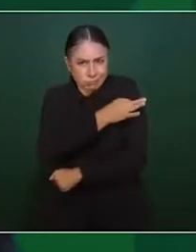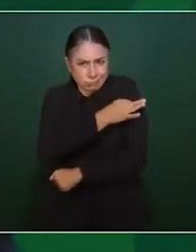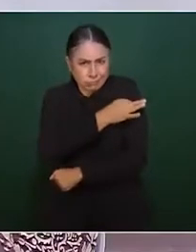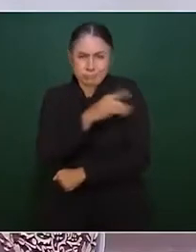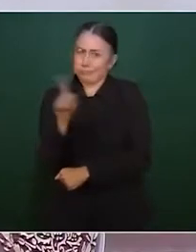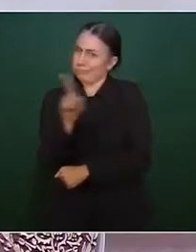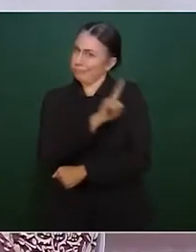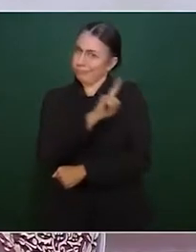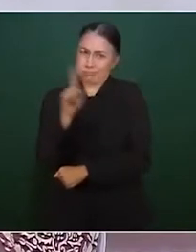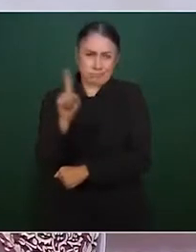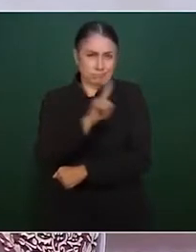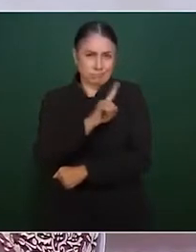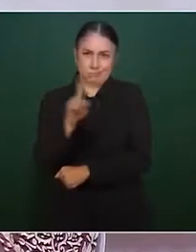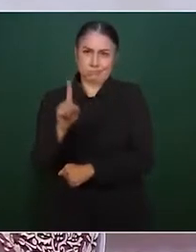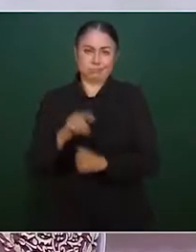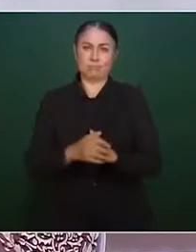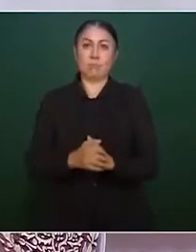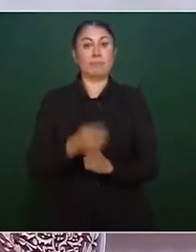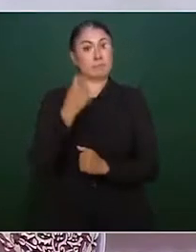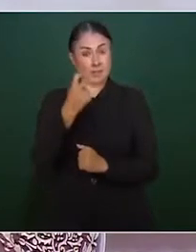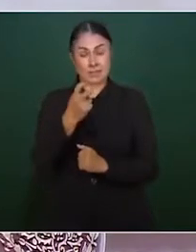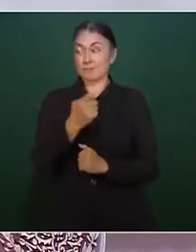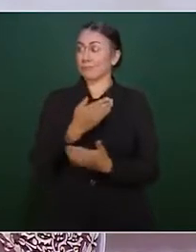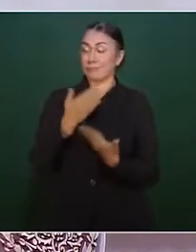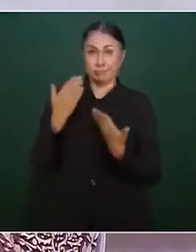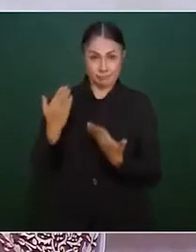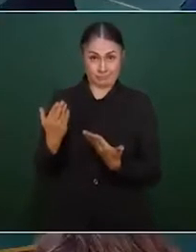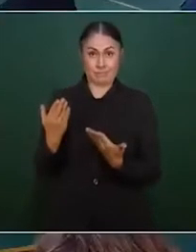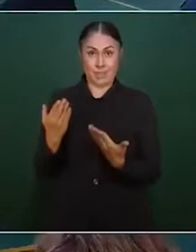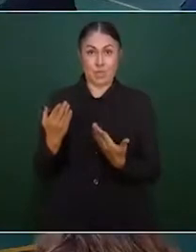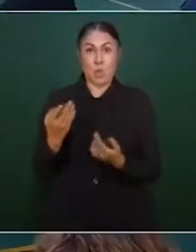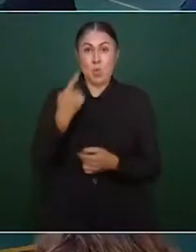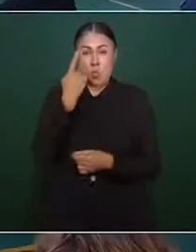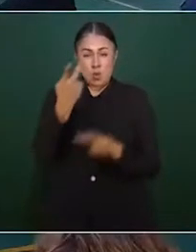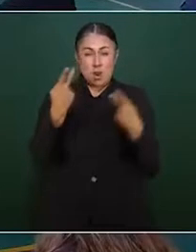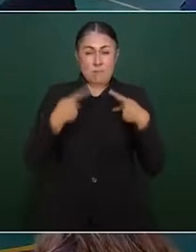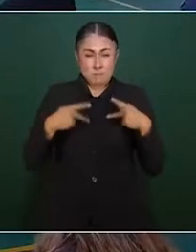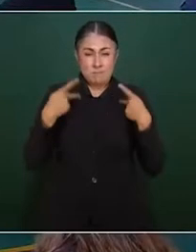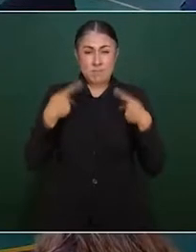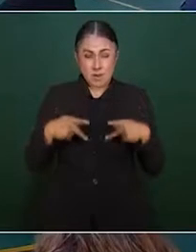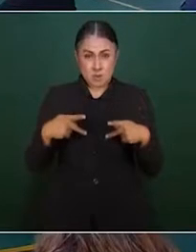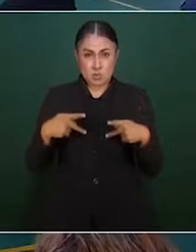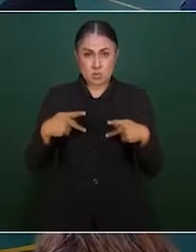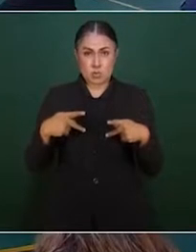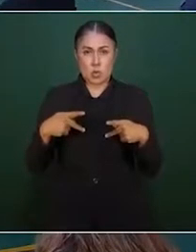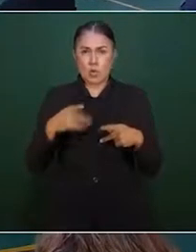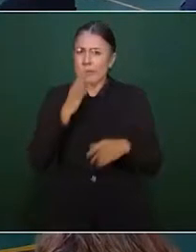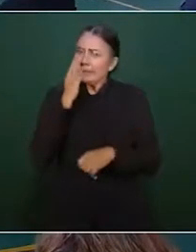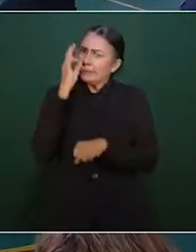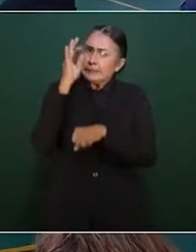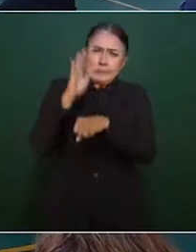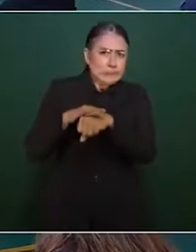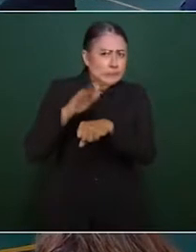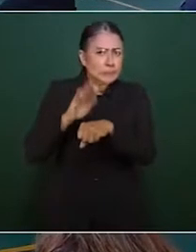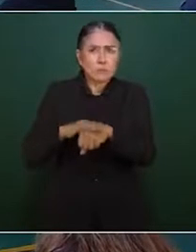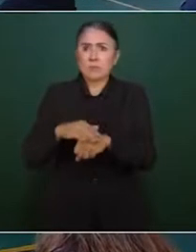vacuna. Aquí vemos la denuncia de un usuario que estuvo a punto de ser víctima de extorsión.